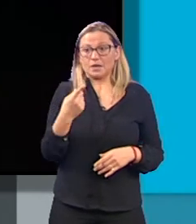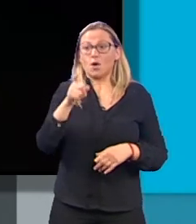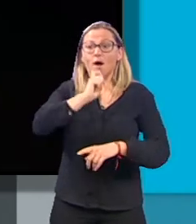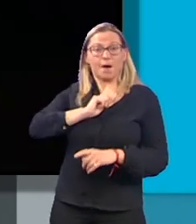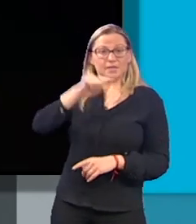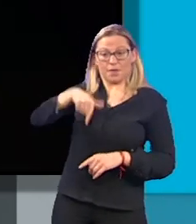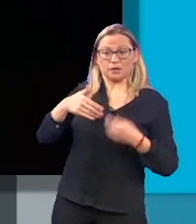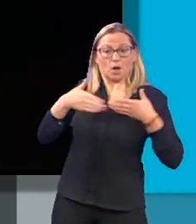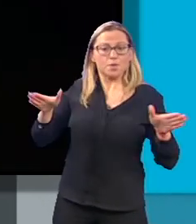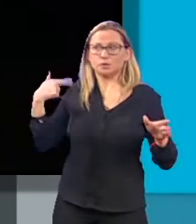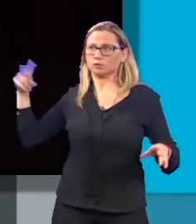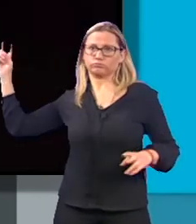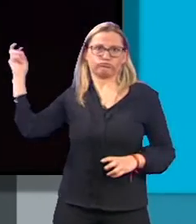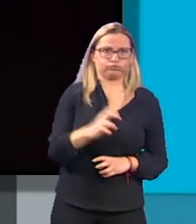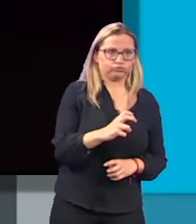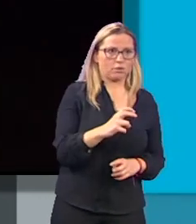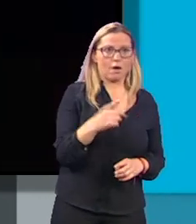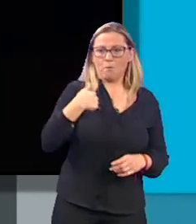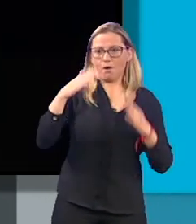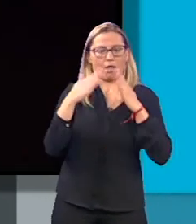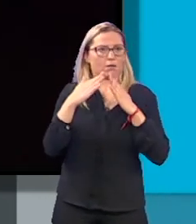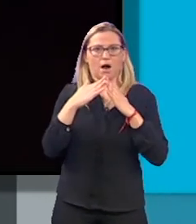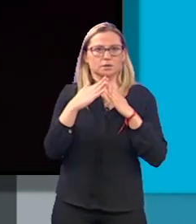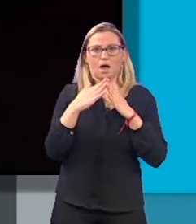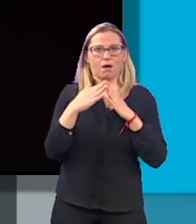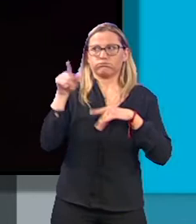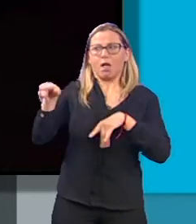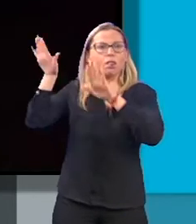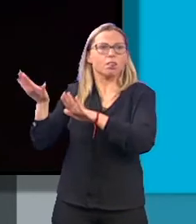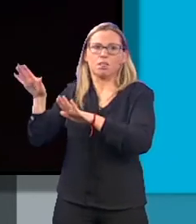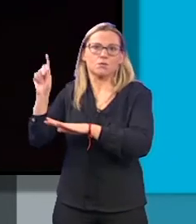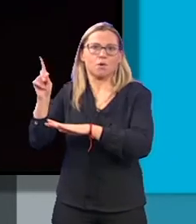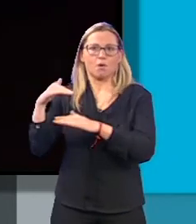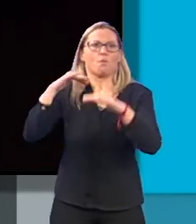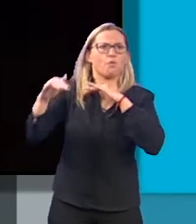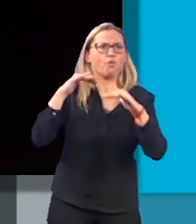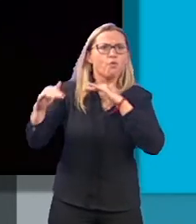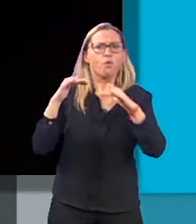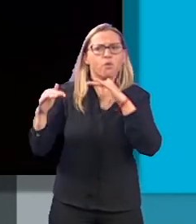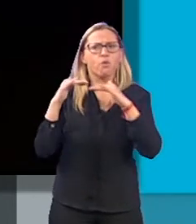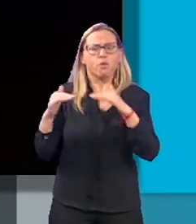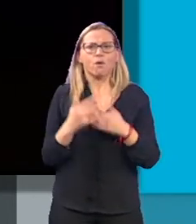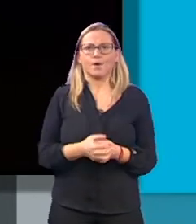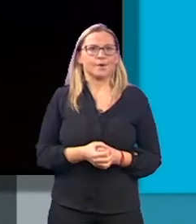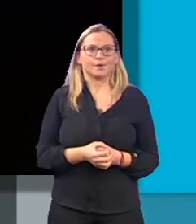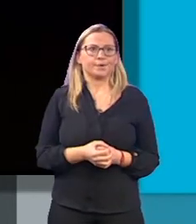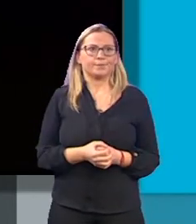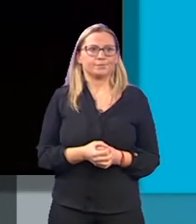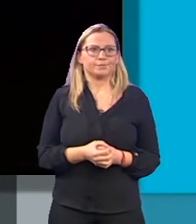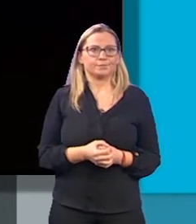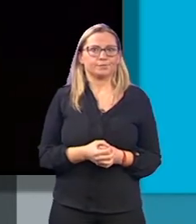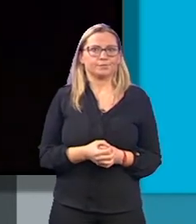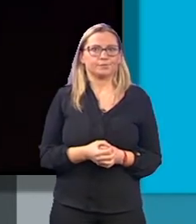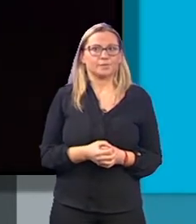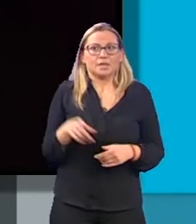abierto y hemos tenido que salir para acá, porque en la casa no se puede estar, porque es que hay uno detrás de otro y vamos, y eso es